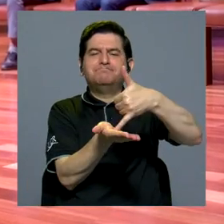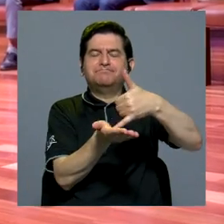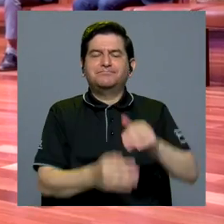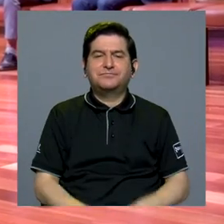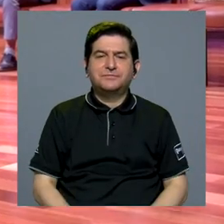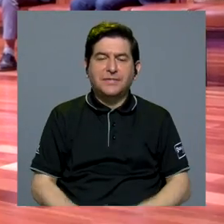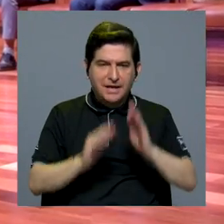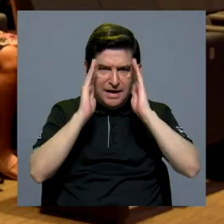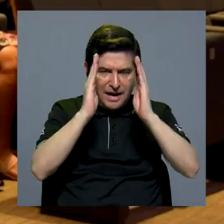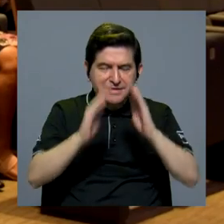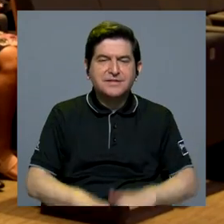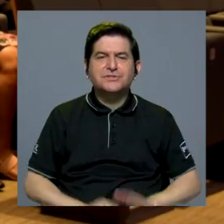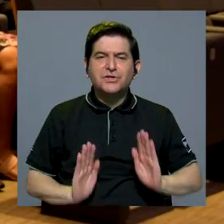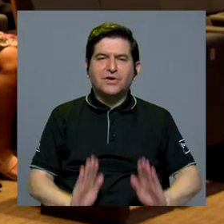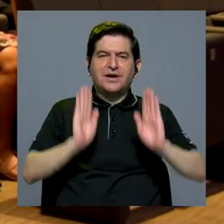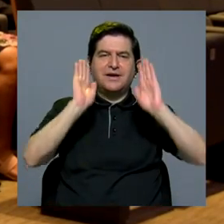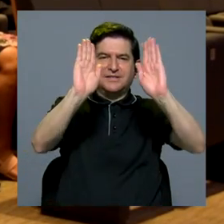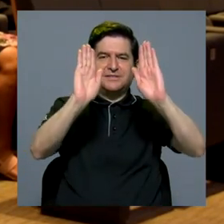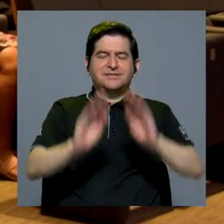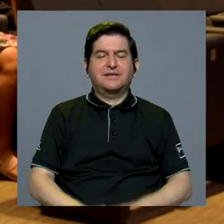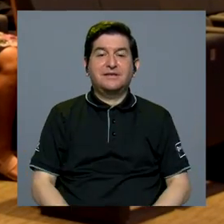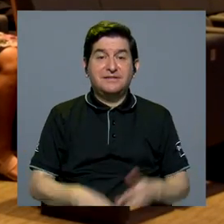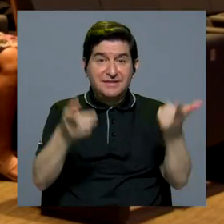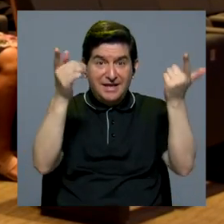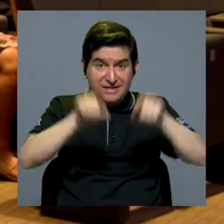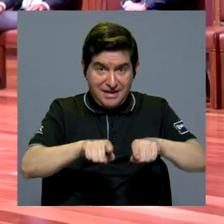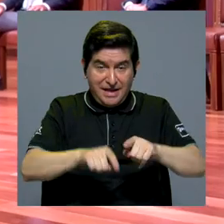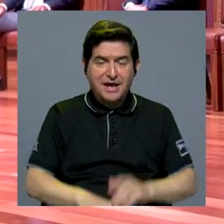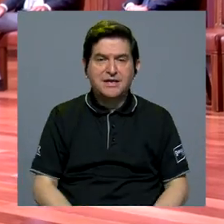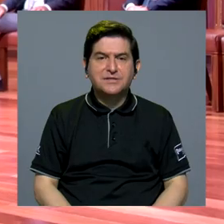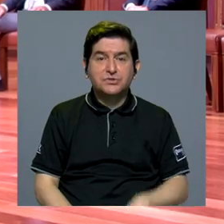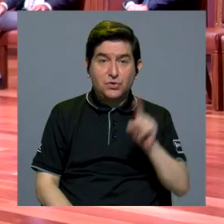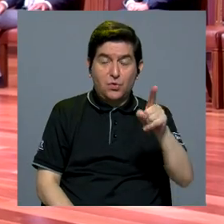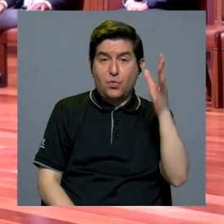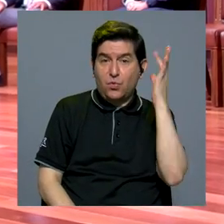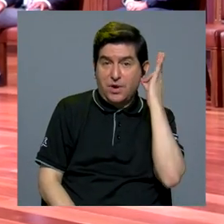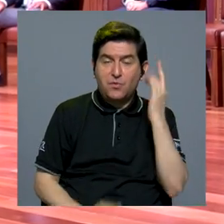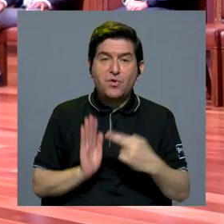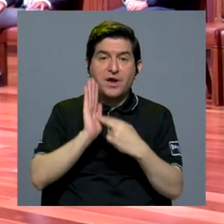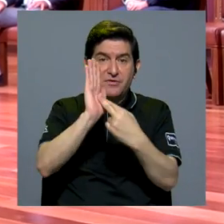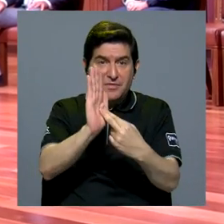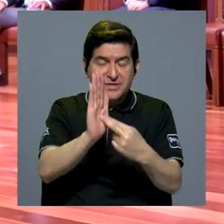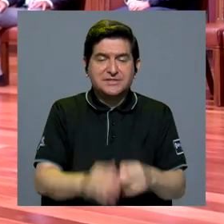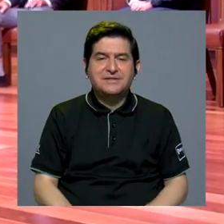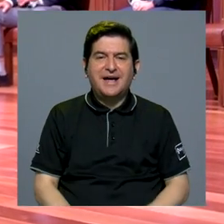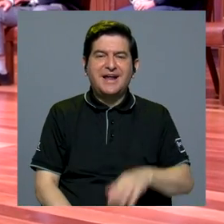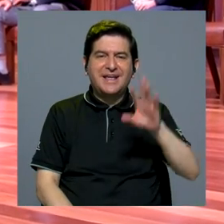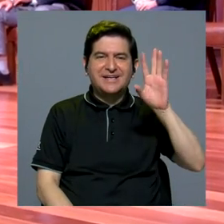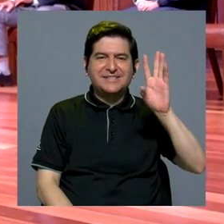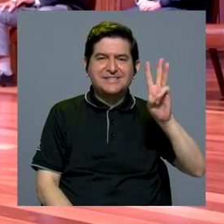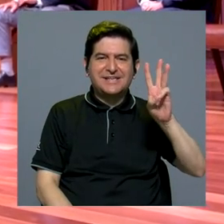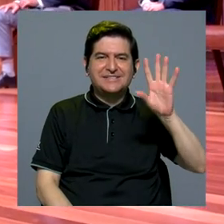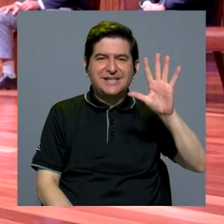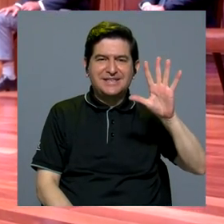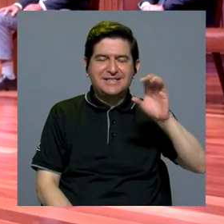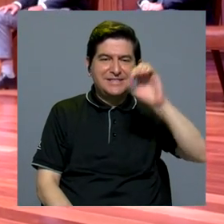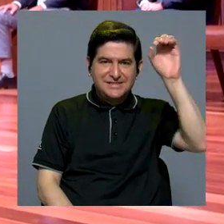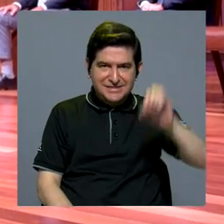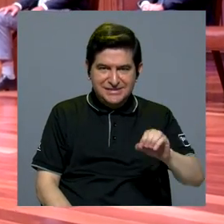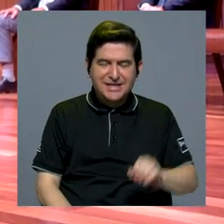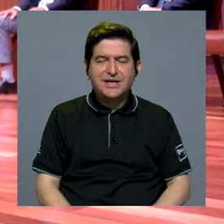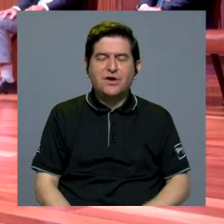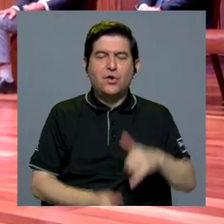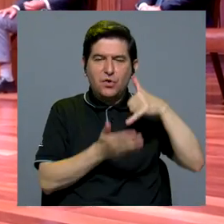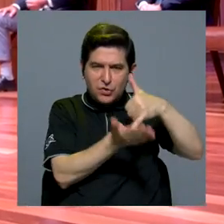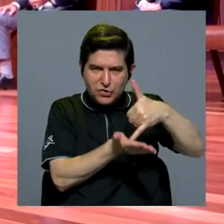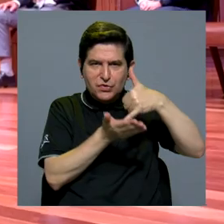dedicado a la excelencia. De hecho, fue una de las mujeres que representaron el 65% de